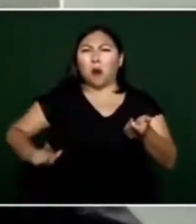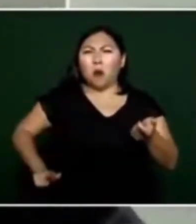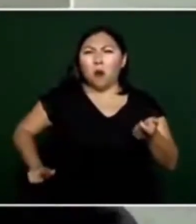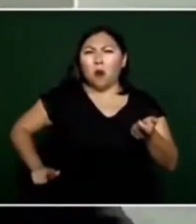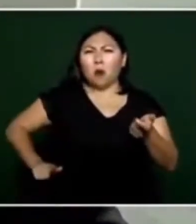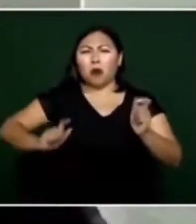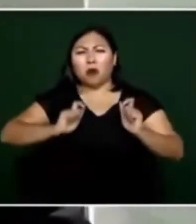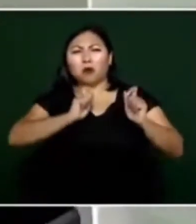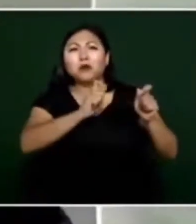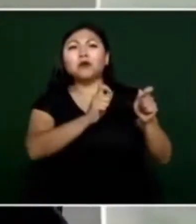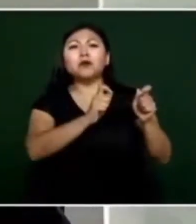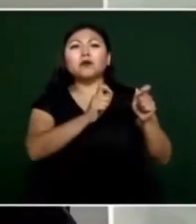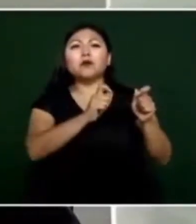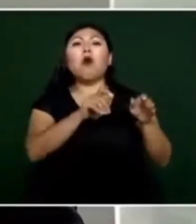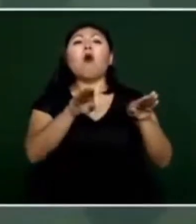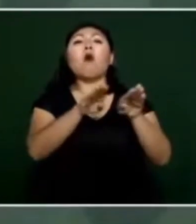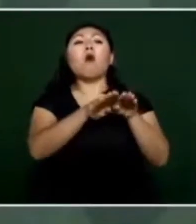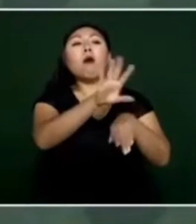el dedazo